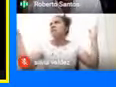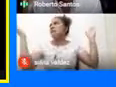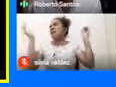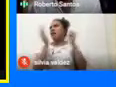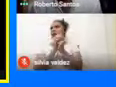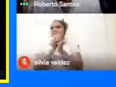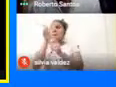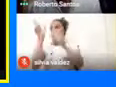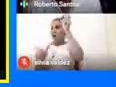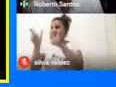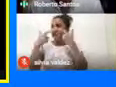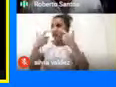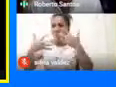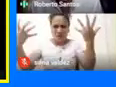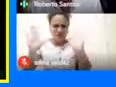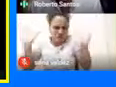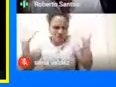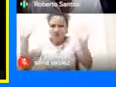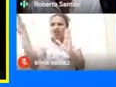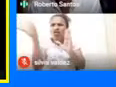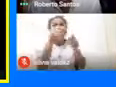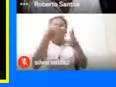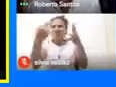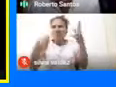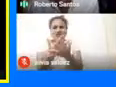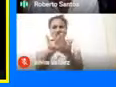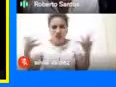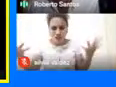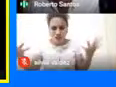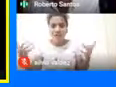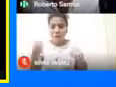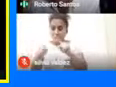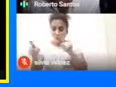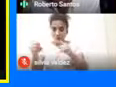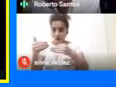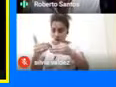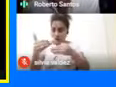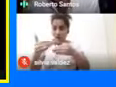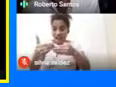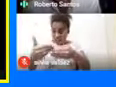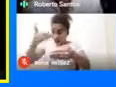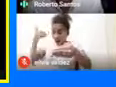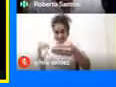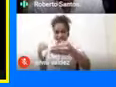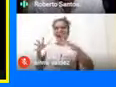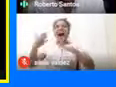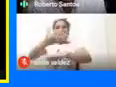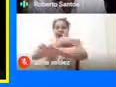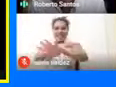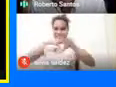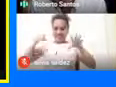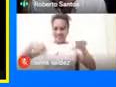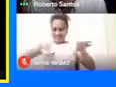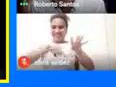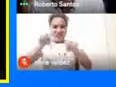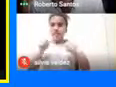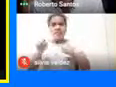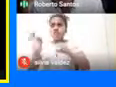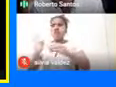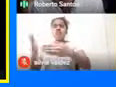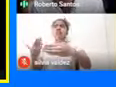personajes Bueno De toda una serie De cosas Pero de la colonia Hacia atrás No se hablaba Absolutamente nada